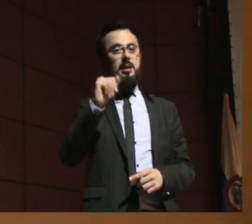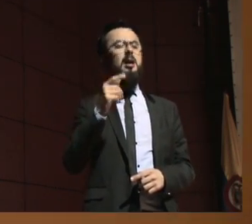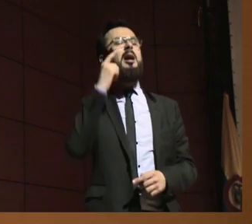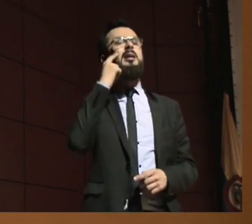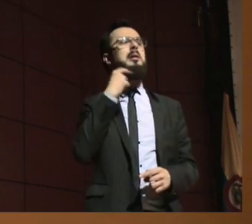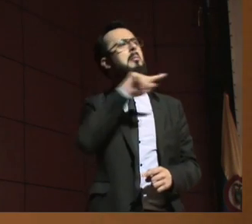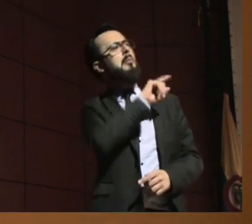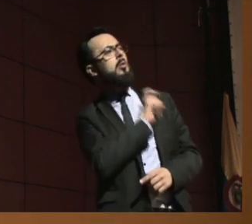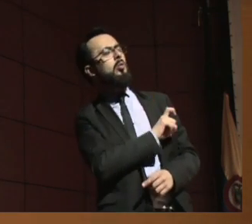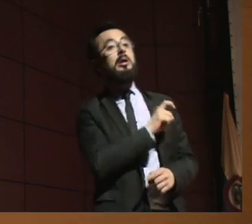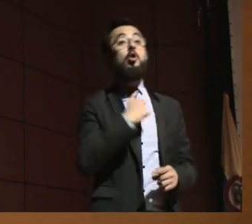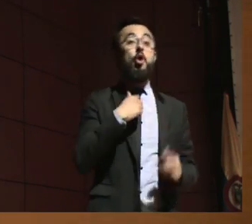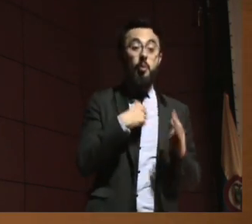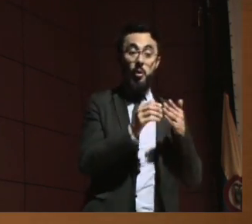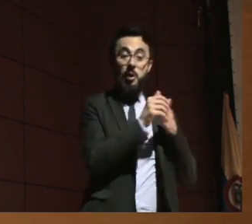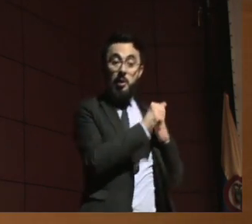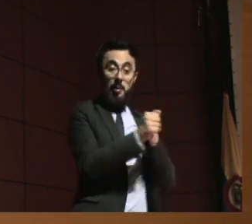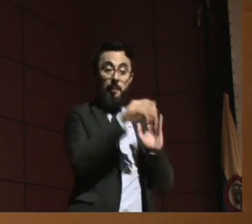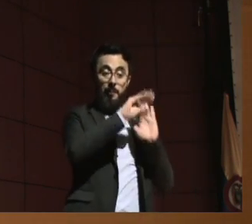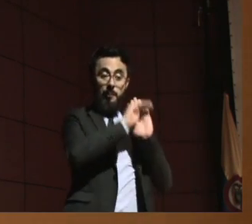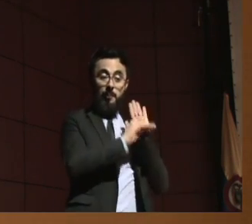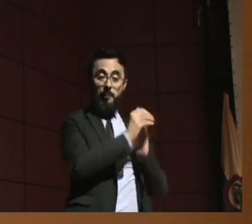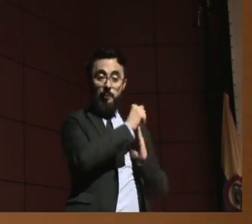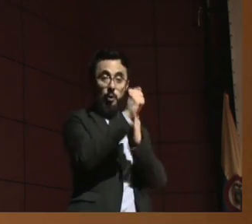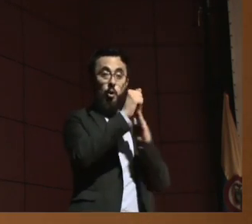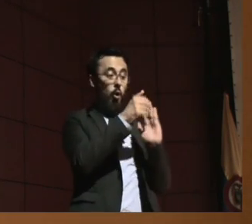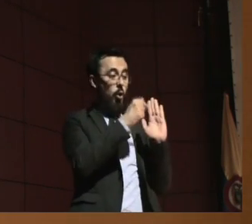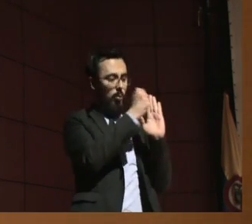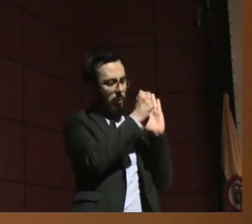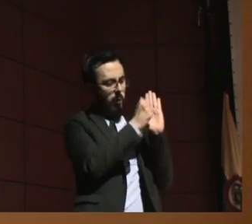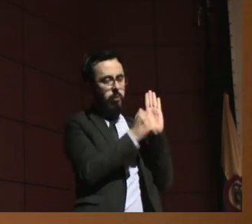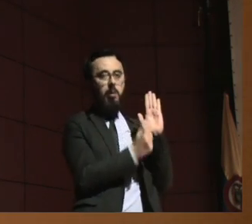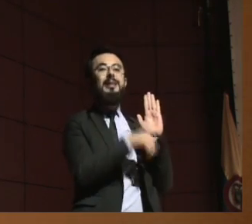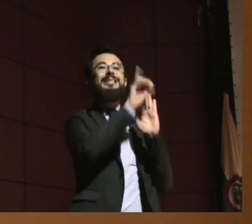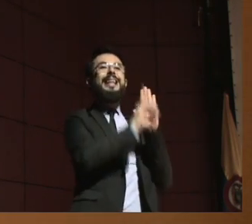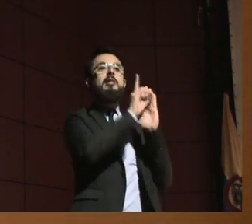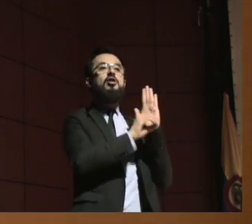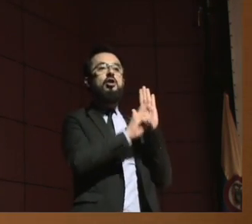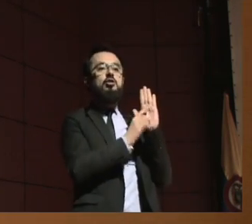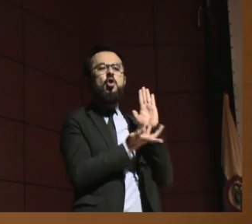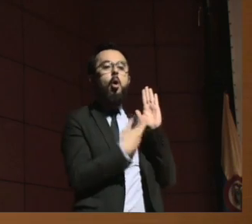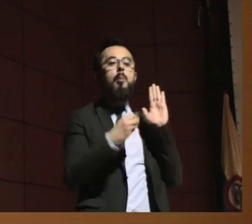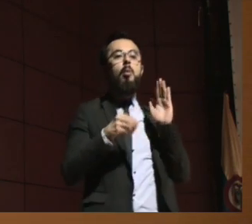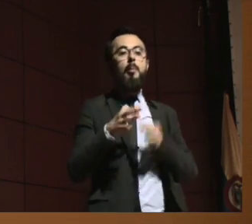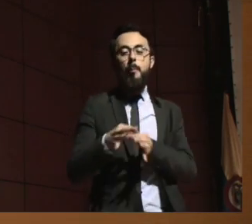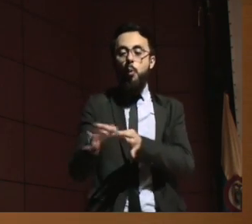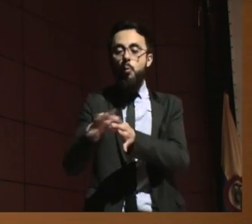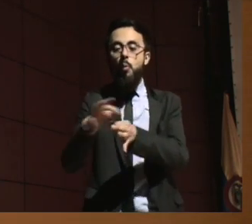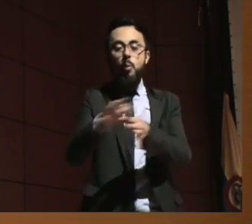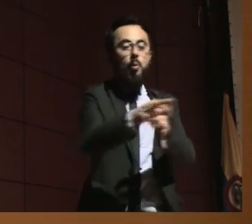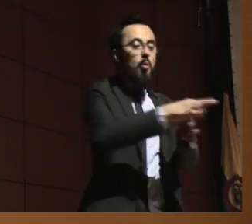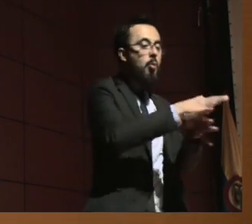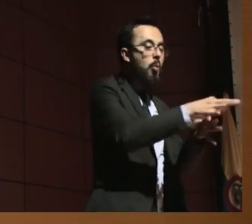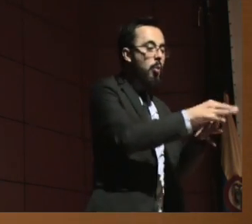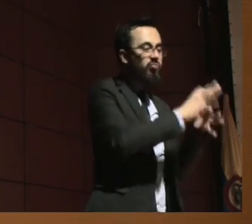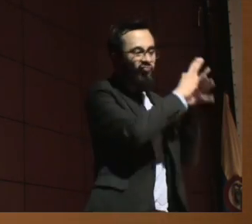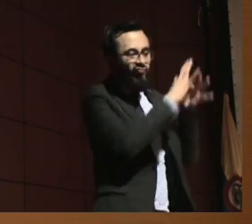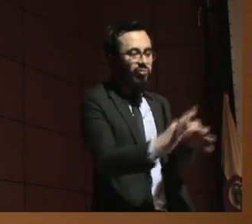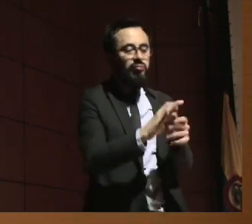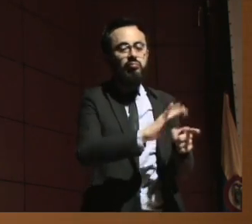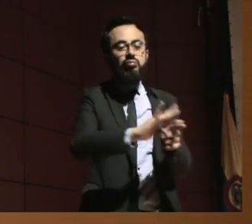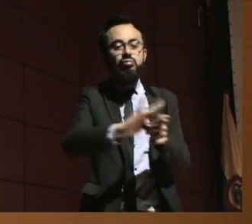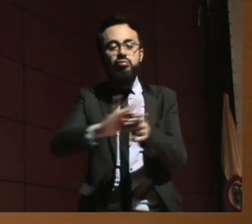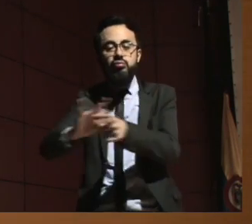protocolo de toma de decisiones y cómo se garantiza que en las regiones se cumpla de forma adecuada con los derechos de las víctimas con discapacidad.